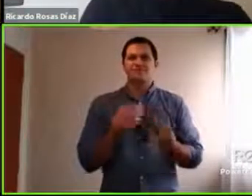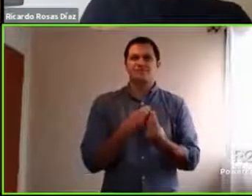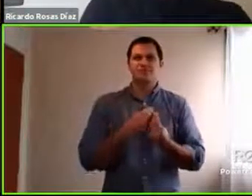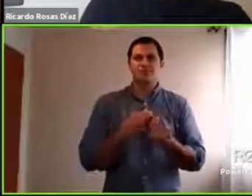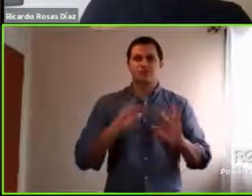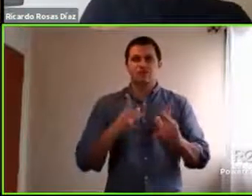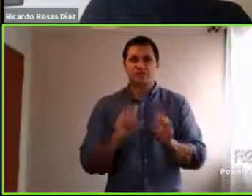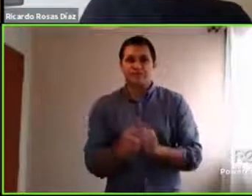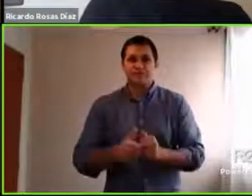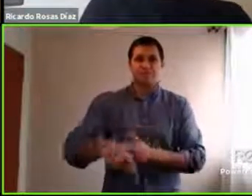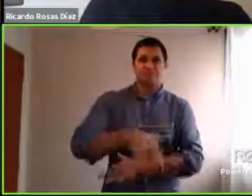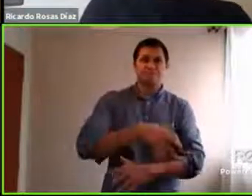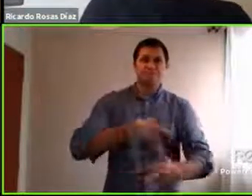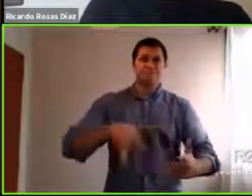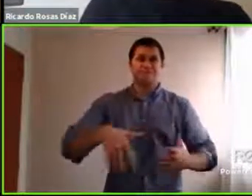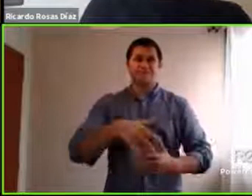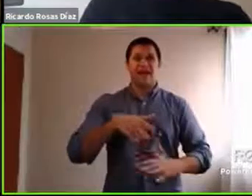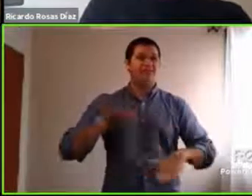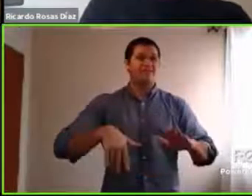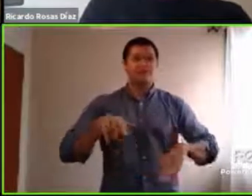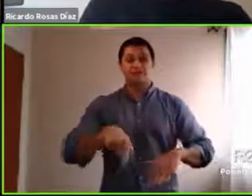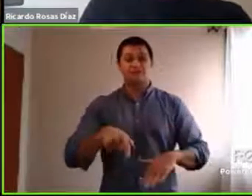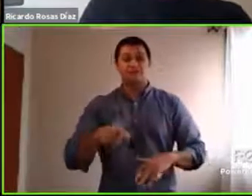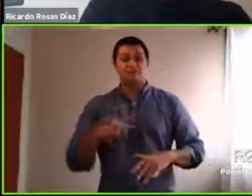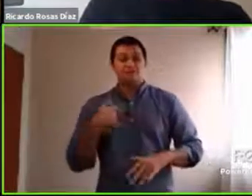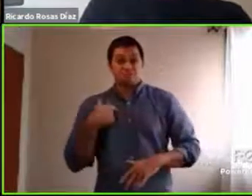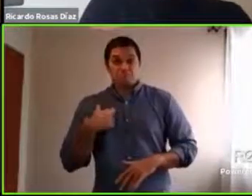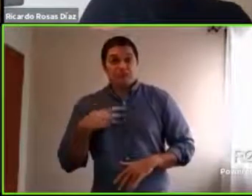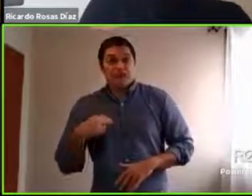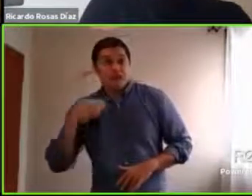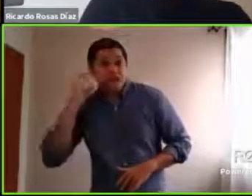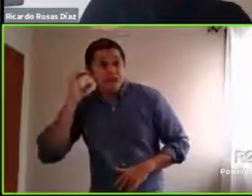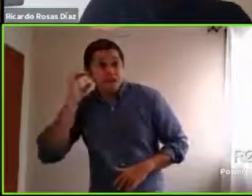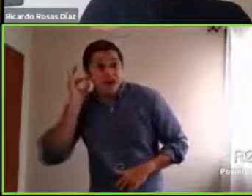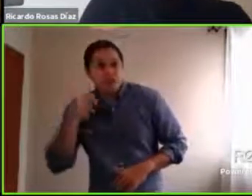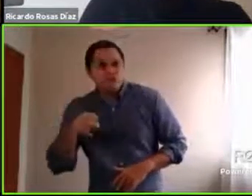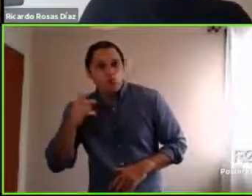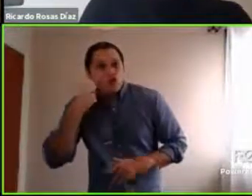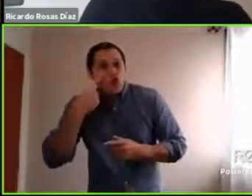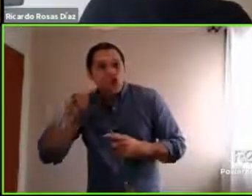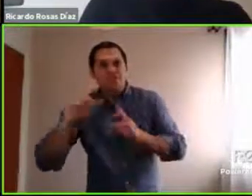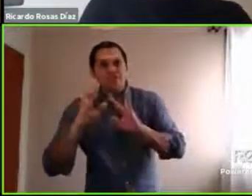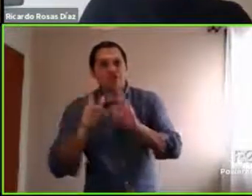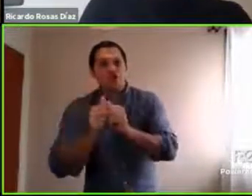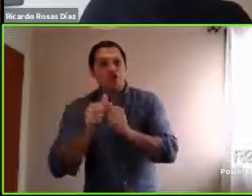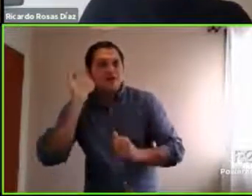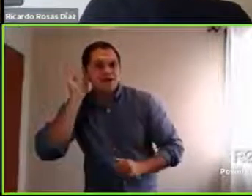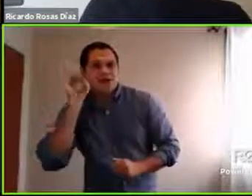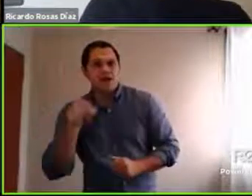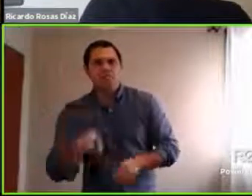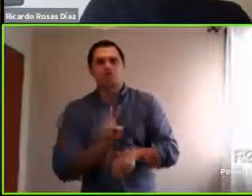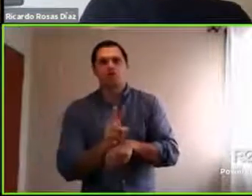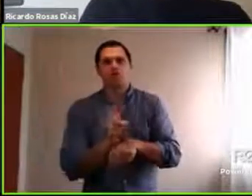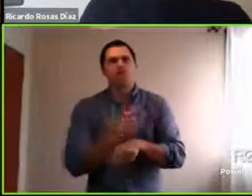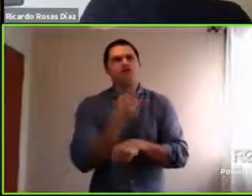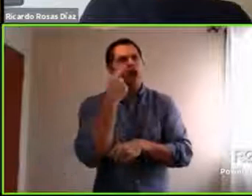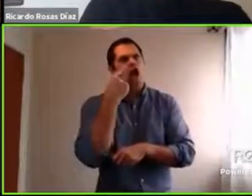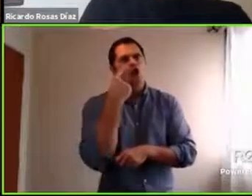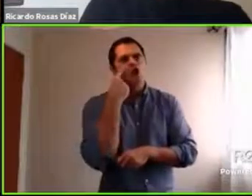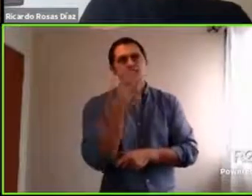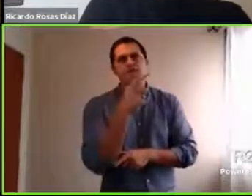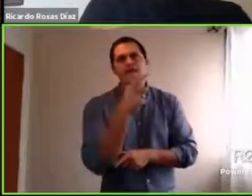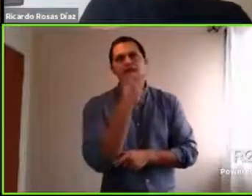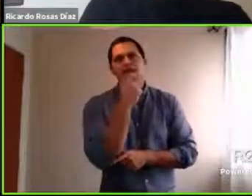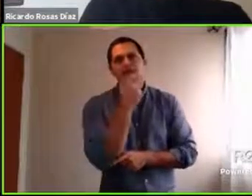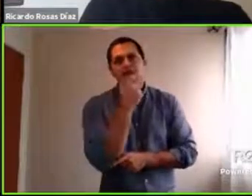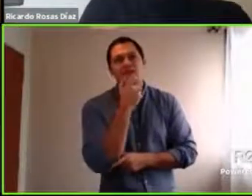tiene que ni conoce, que no sabe ni los nombres, y las maestras, conoce a la de inglés, la de castellano, pero tal vez la de arte no había